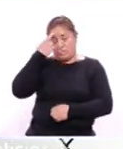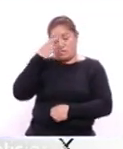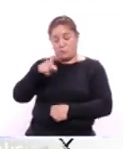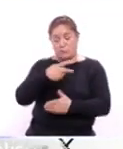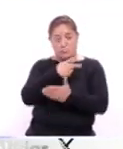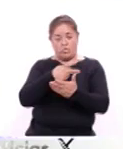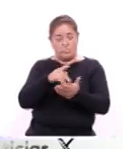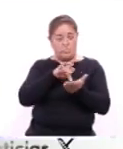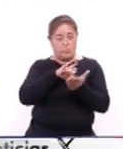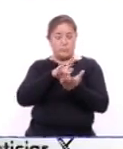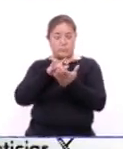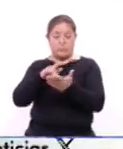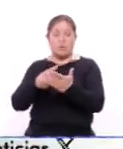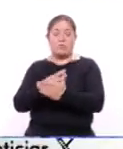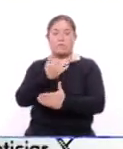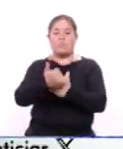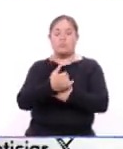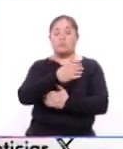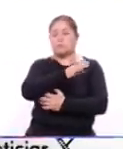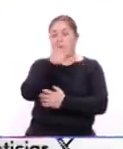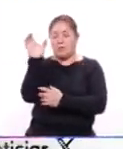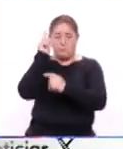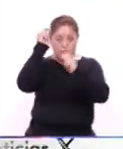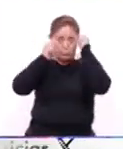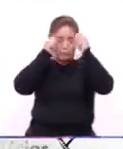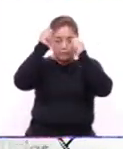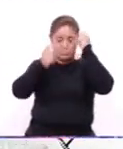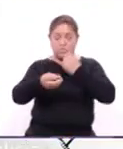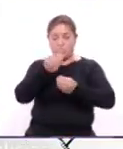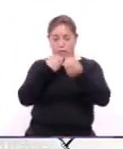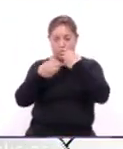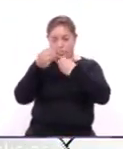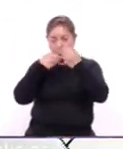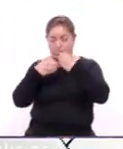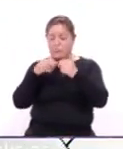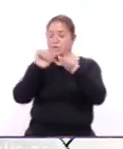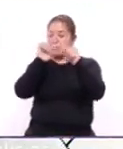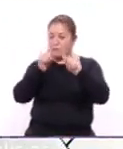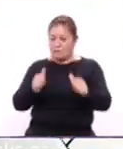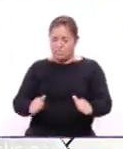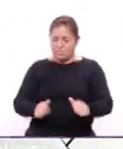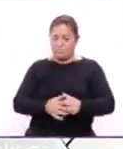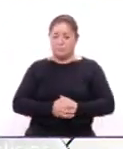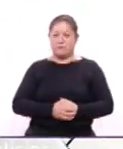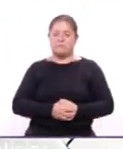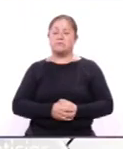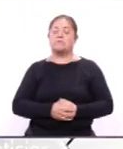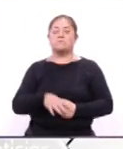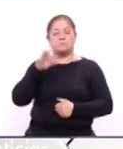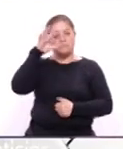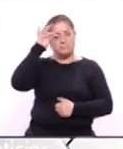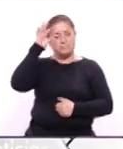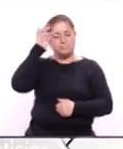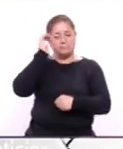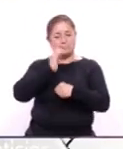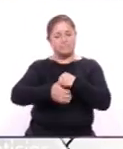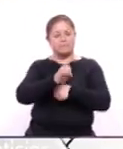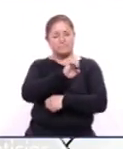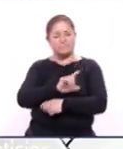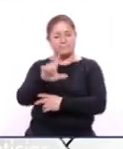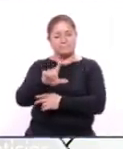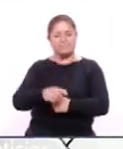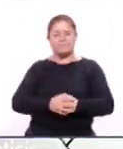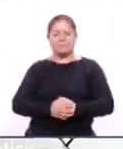programa apoyará a proyectos agrícolas, turísticos, gastronómicos y artesanales. Para Corazín Noticias, Edith